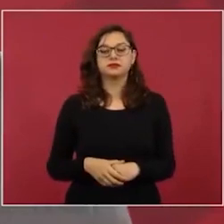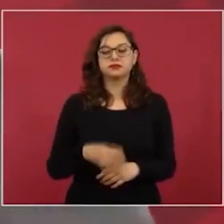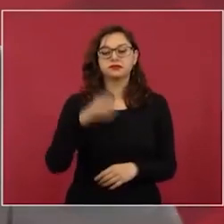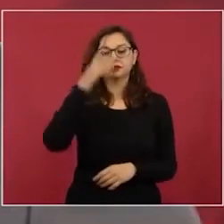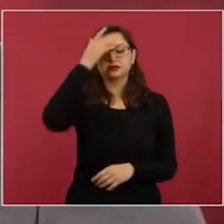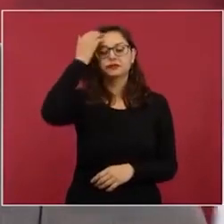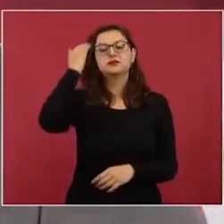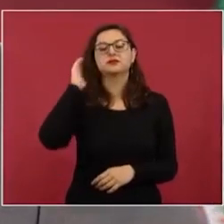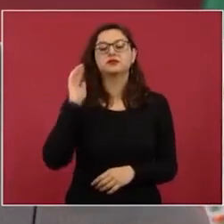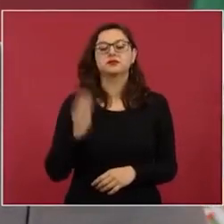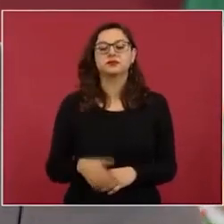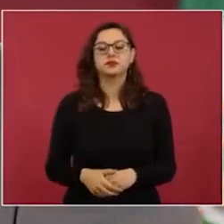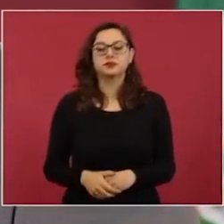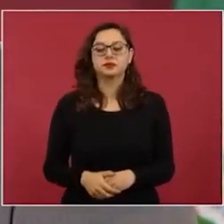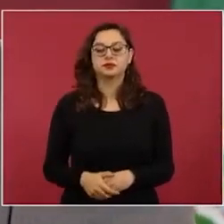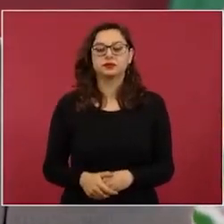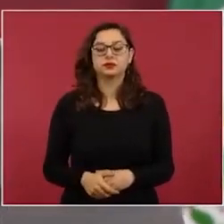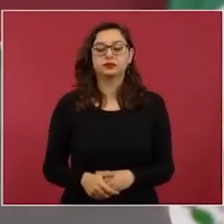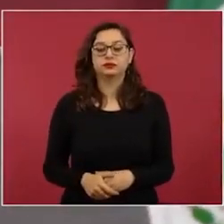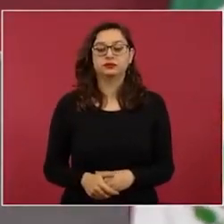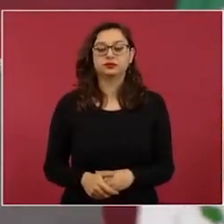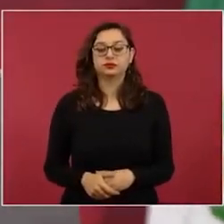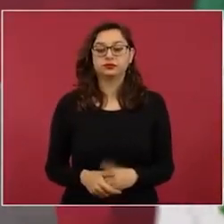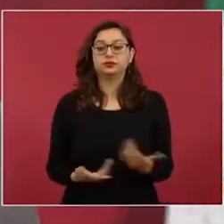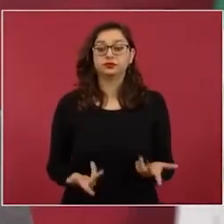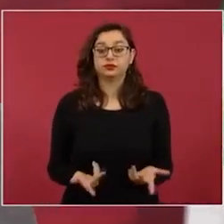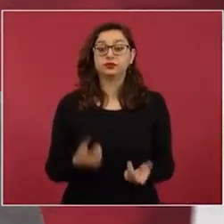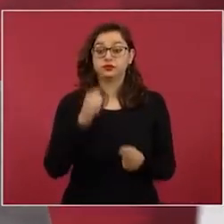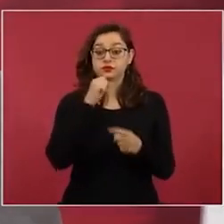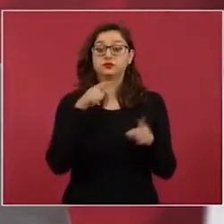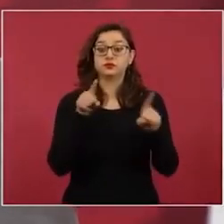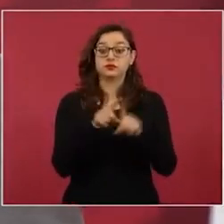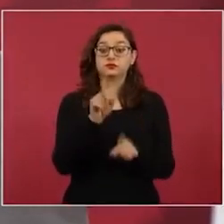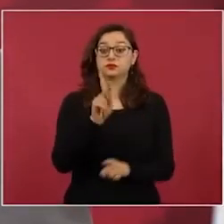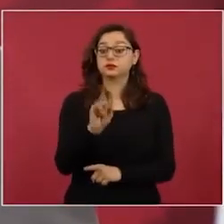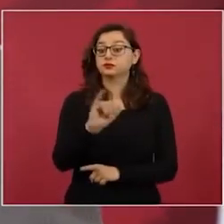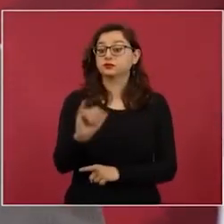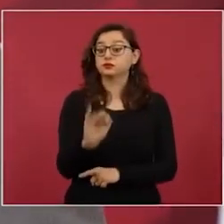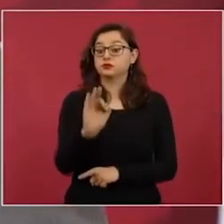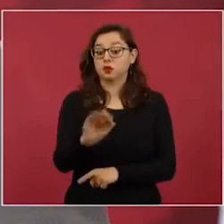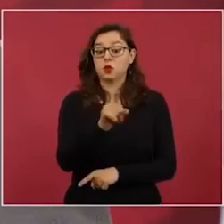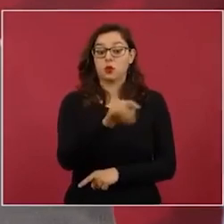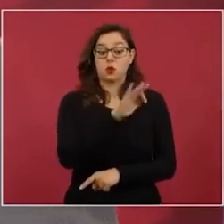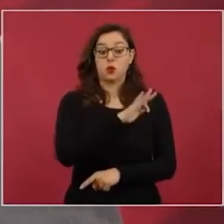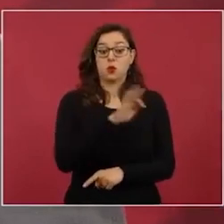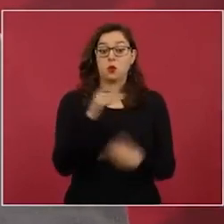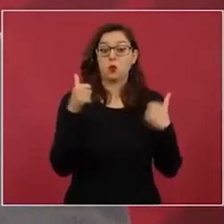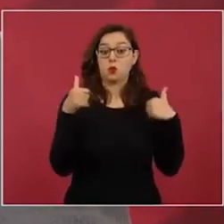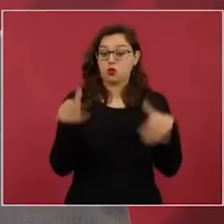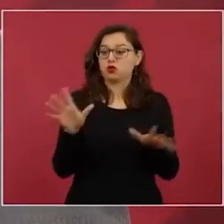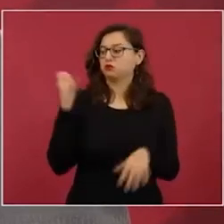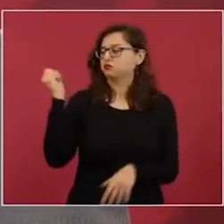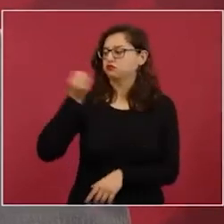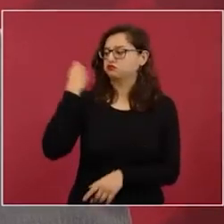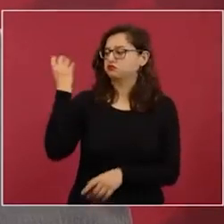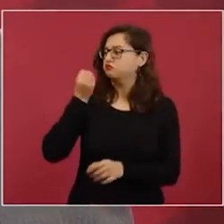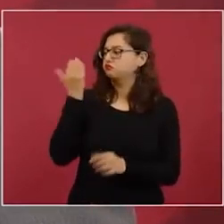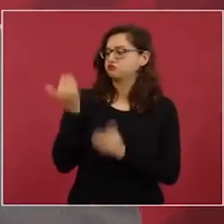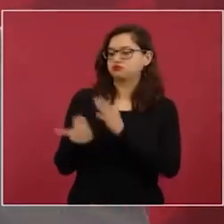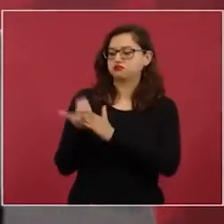Este... O... También el Poder Judicial podría hacerlo, porque...